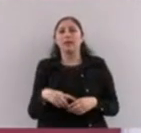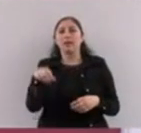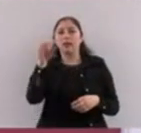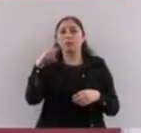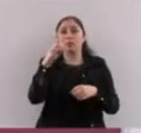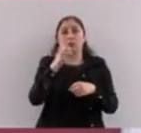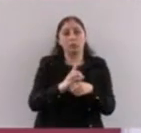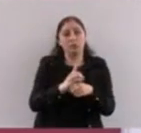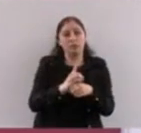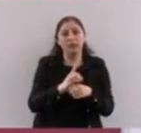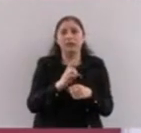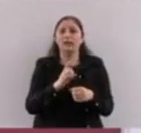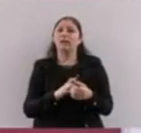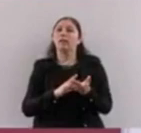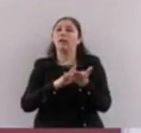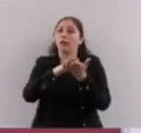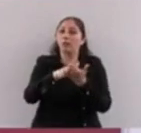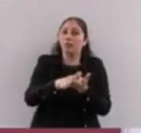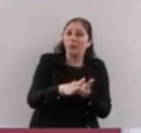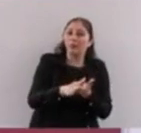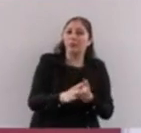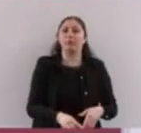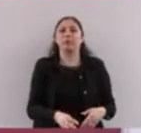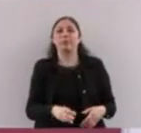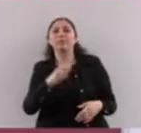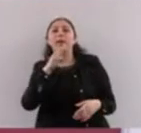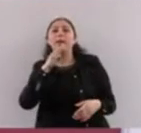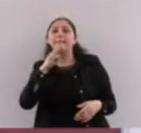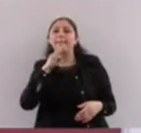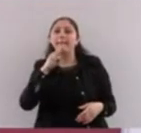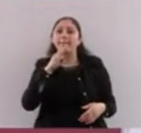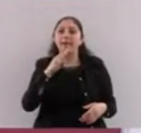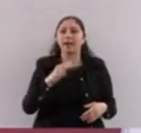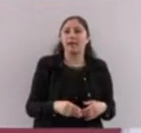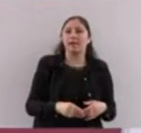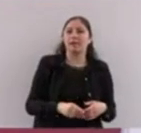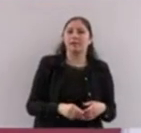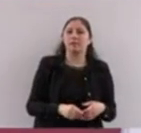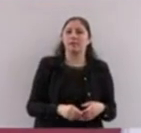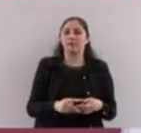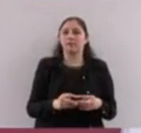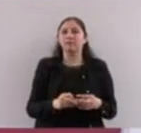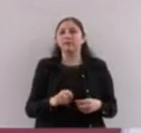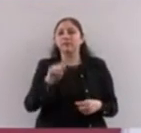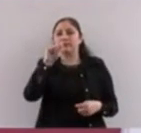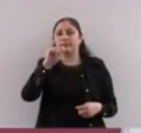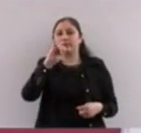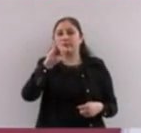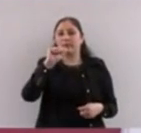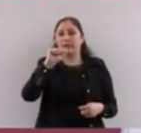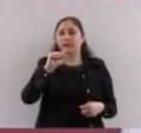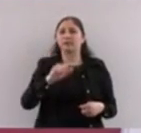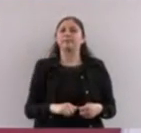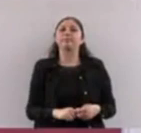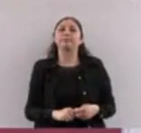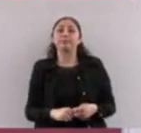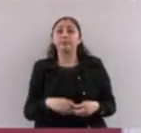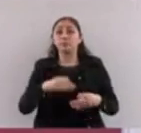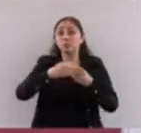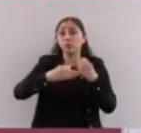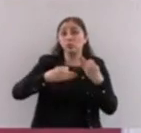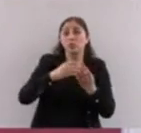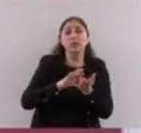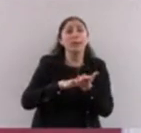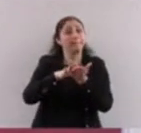sin ese apoyo de nuestra mamá, que fue ama de casa, de nuestra tía, de nuestra abuelita, no hubiéramos podido llegar aquí.